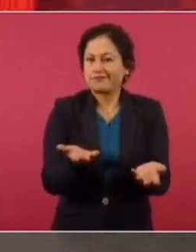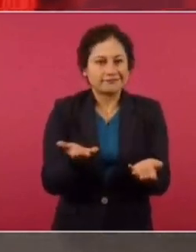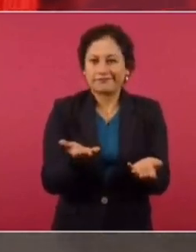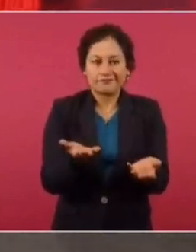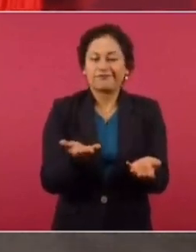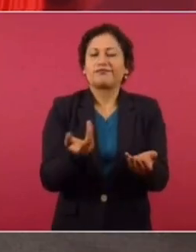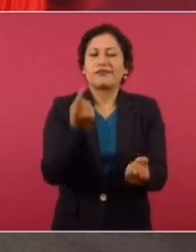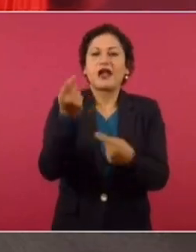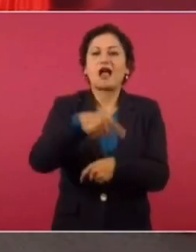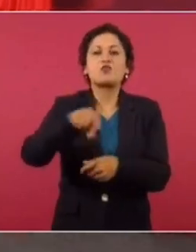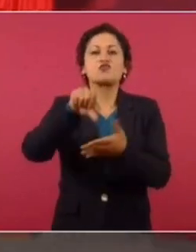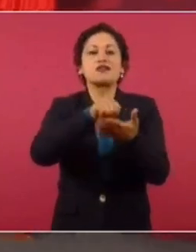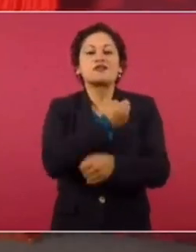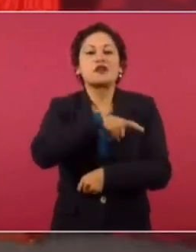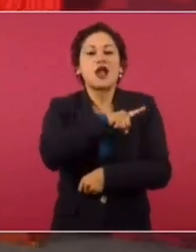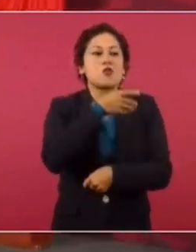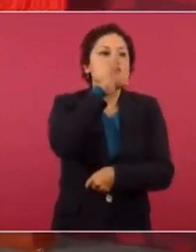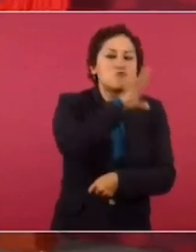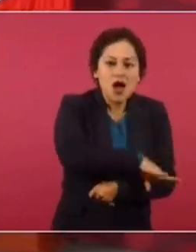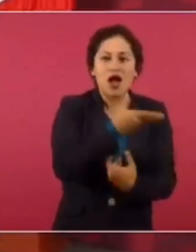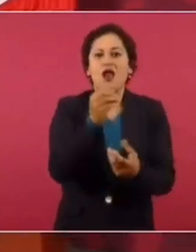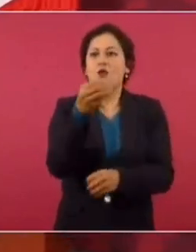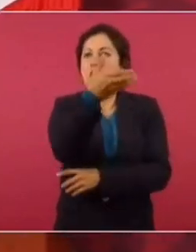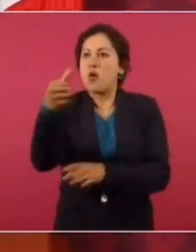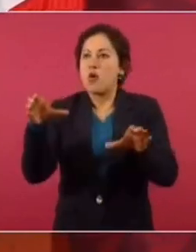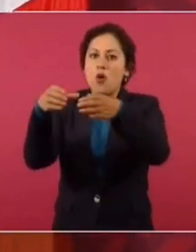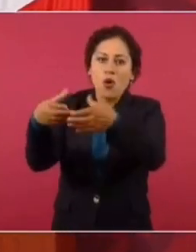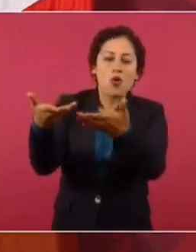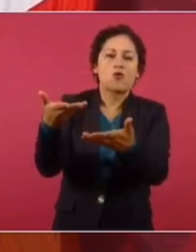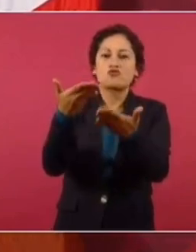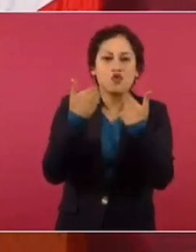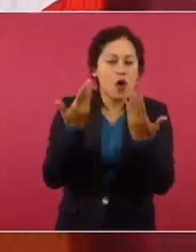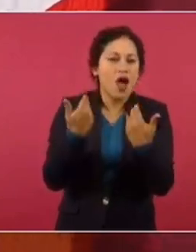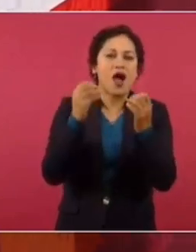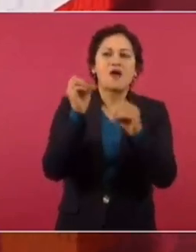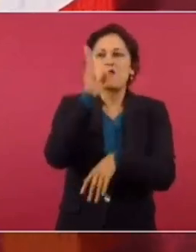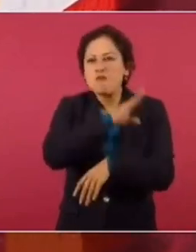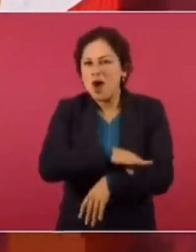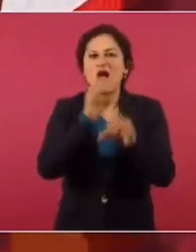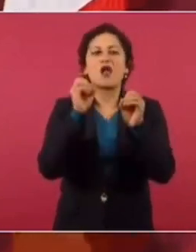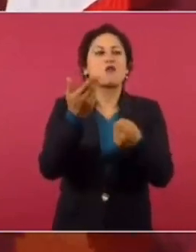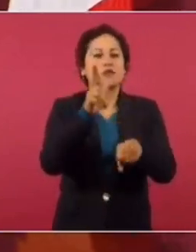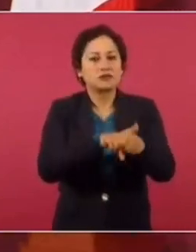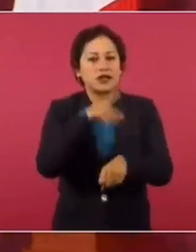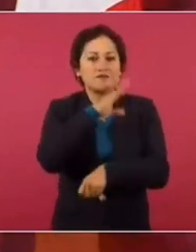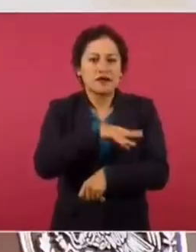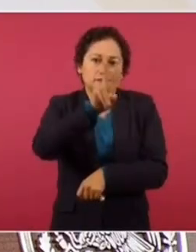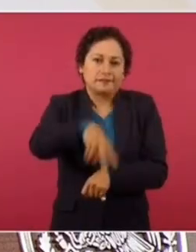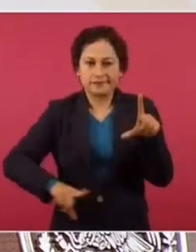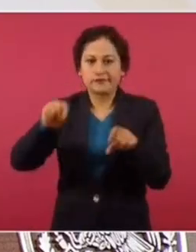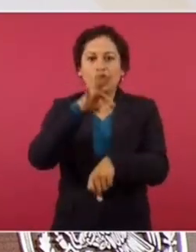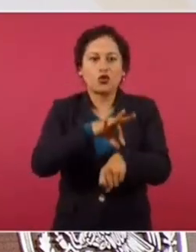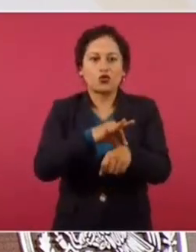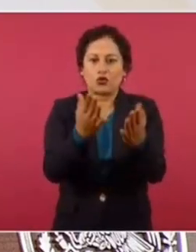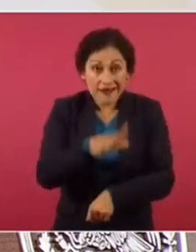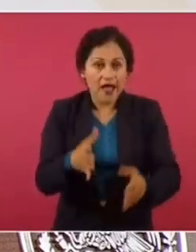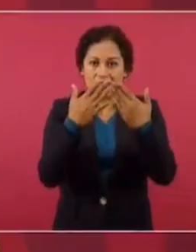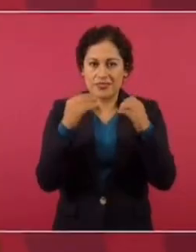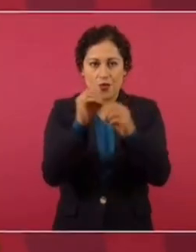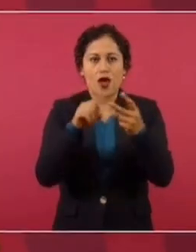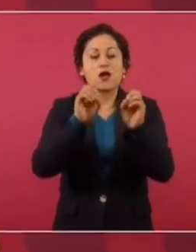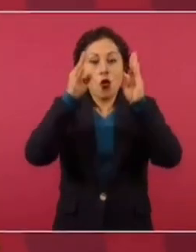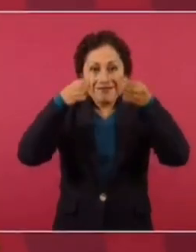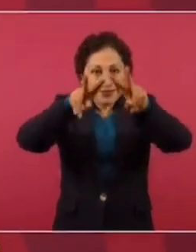están en buen estado los centros de salud, las unidades médicas rurales, los hospitales. En general no hay médicos generales,